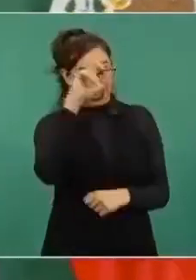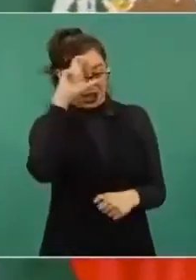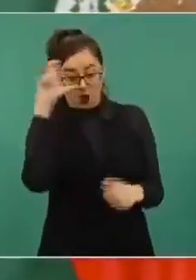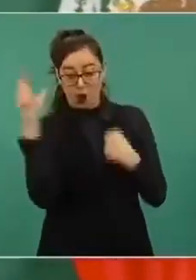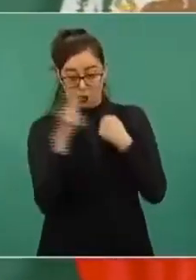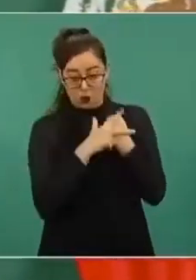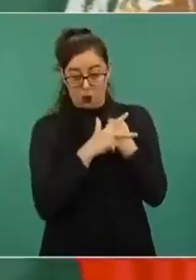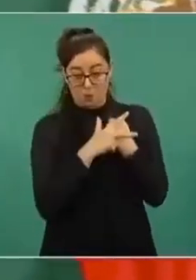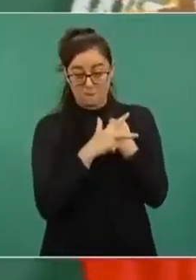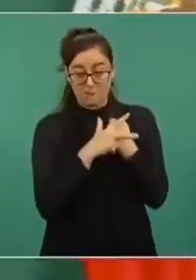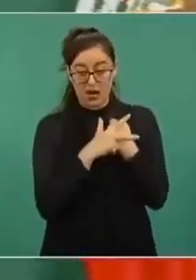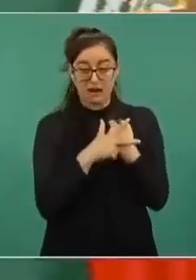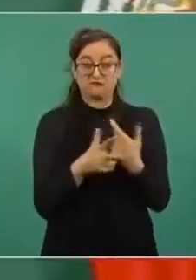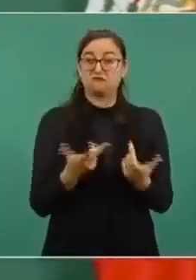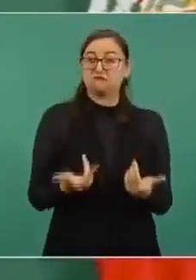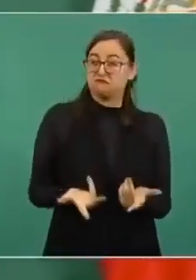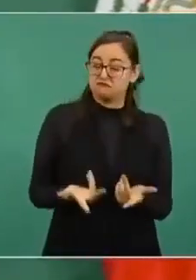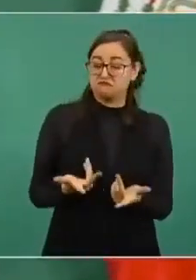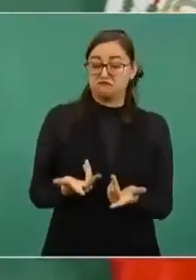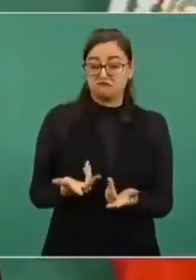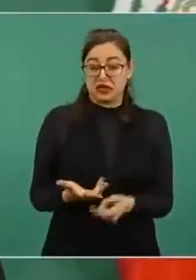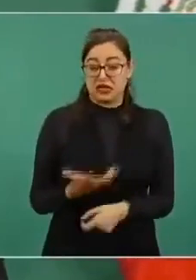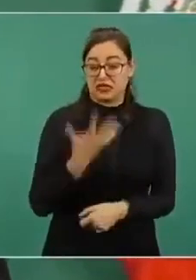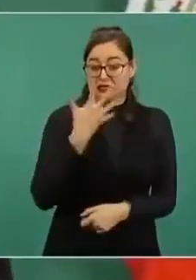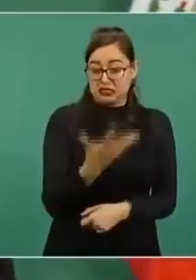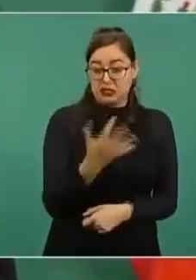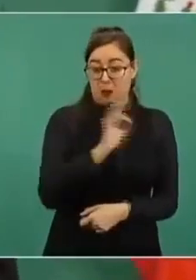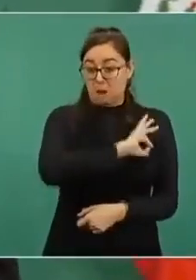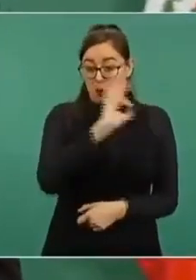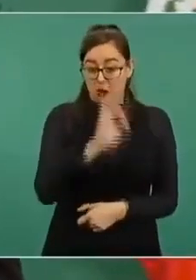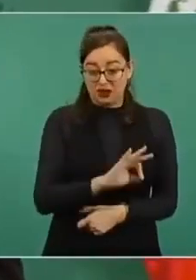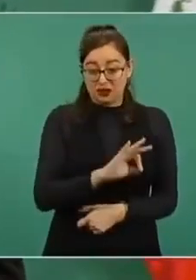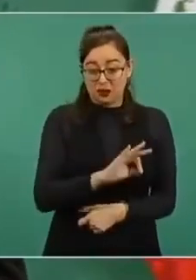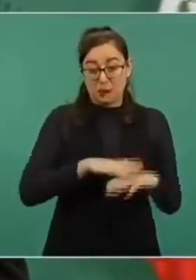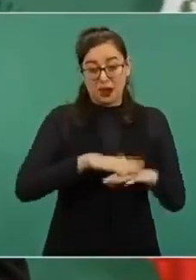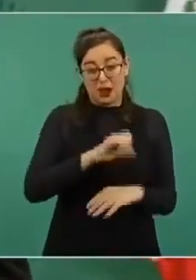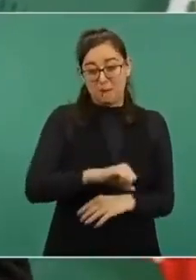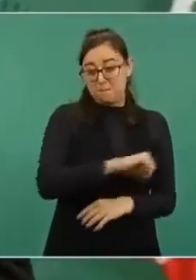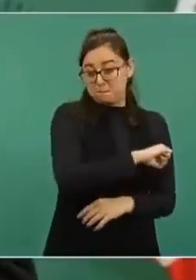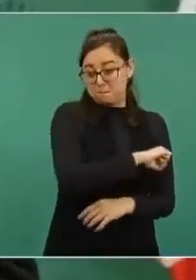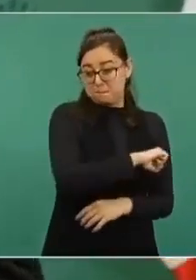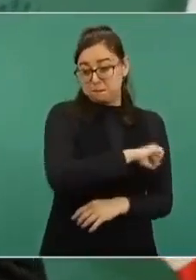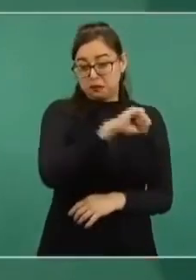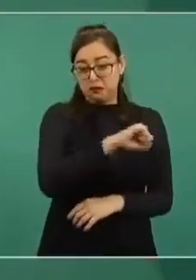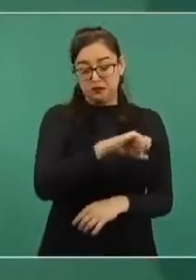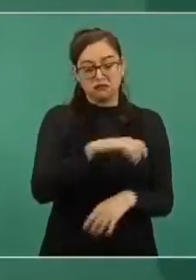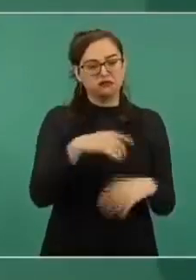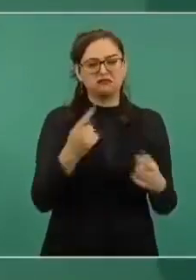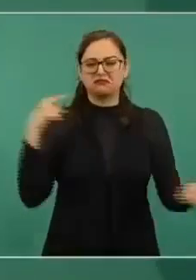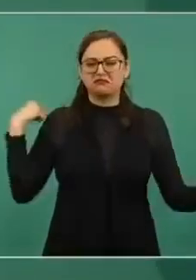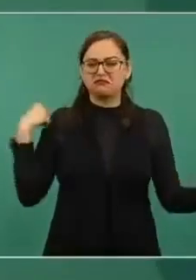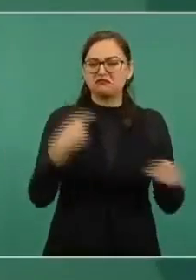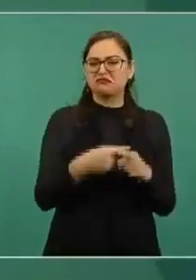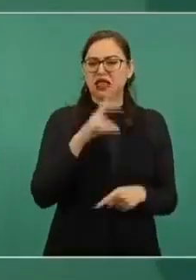promedio casi 5% en los últimos 30 años,